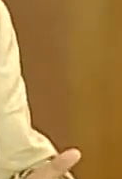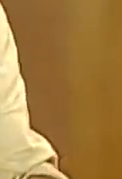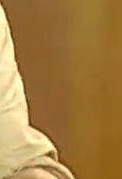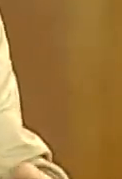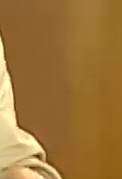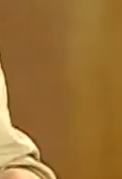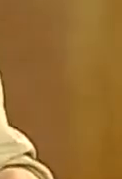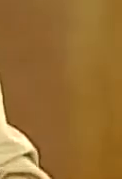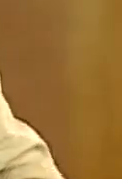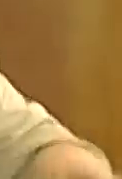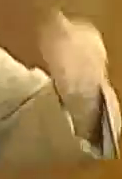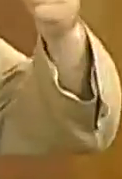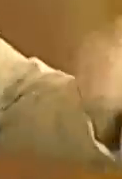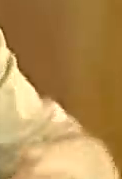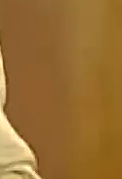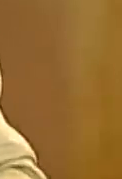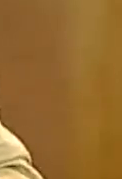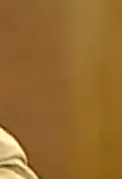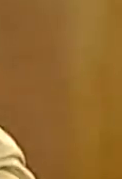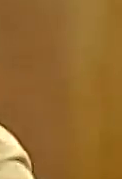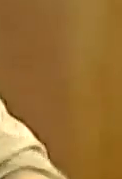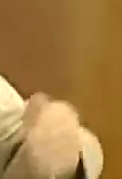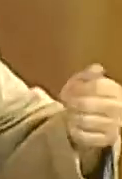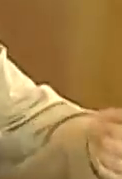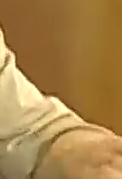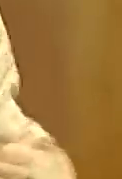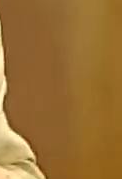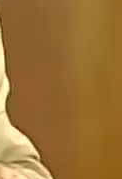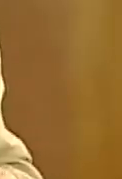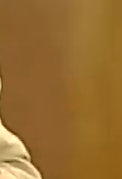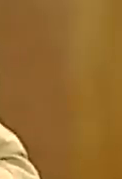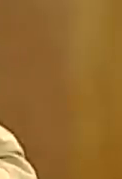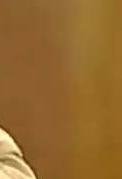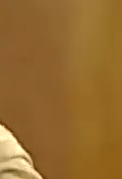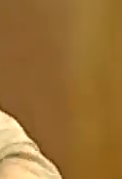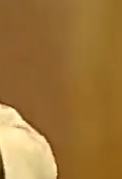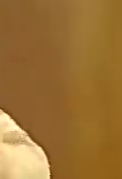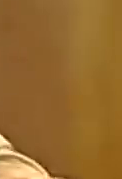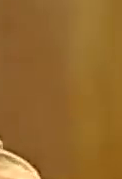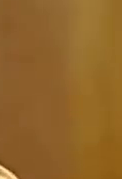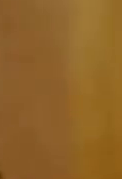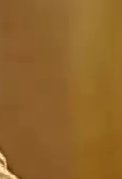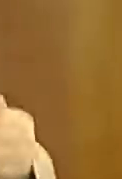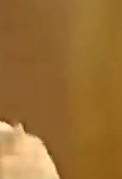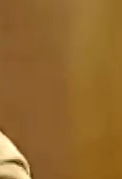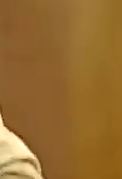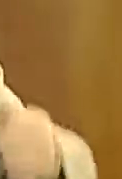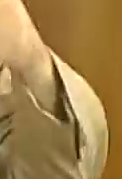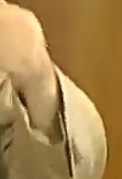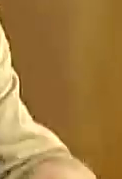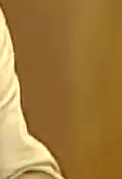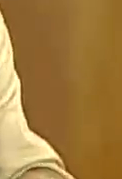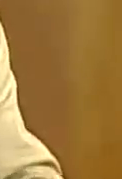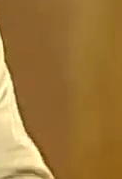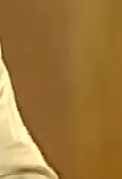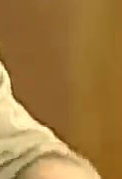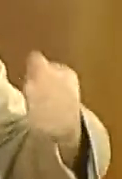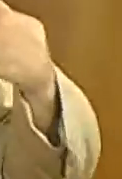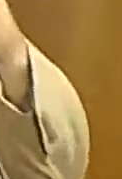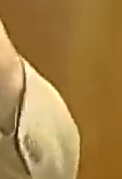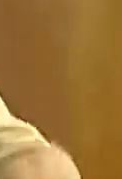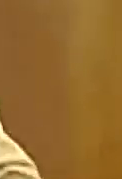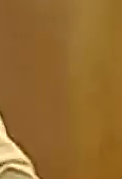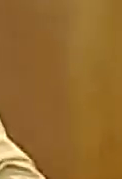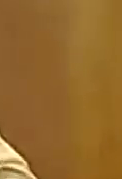presidente como no porque ha liderado este proceso y hablará de nosotros los venezolanos que en un momento hemos apuntalado en